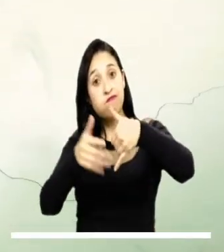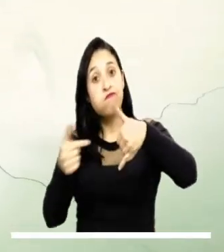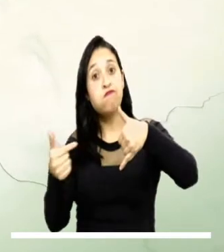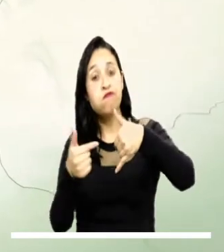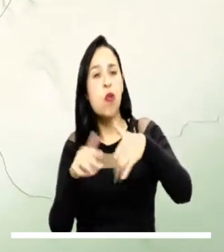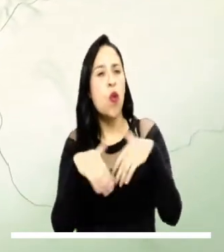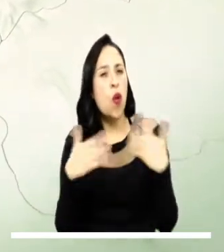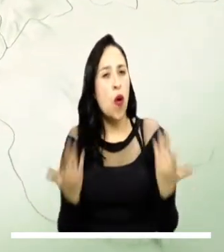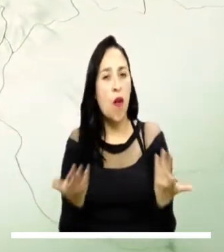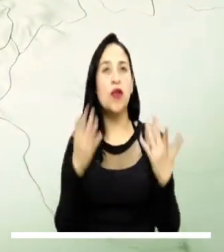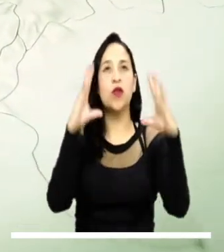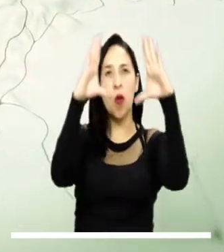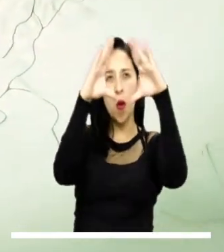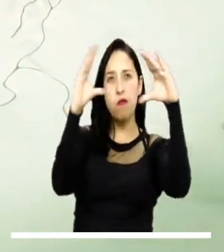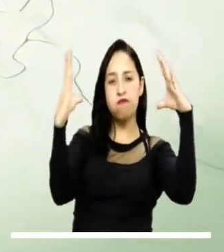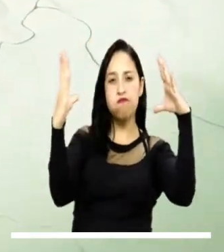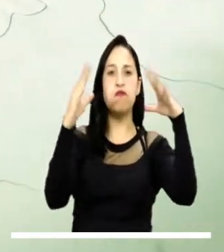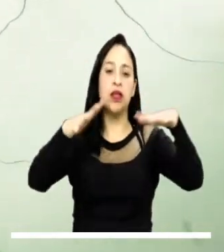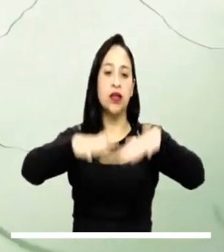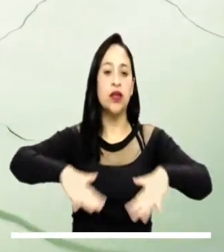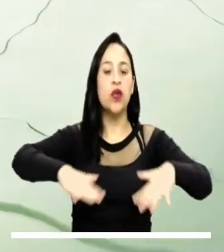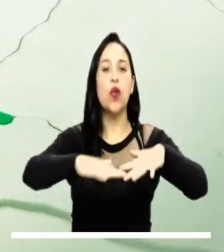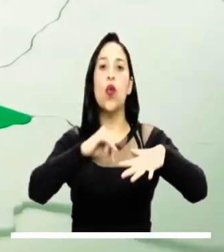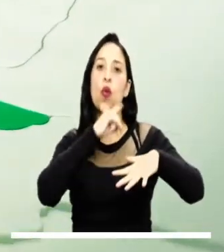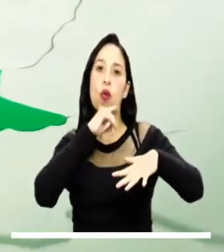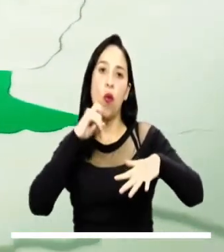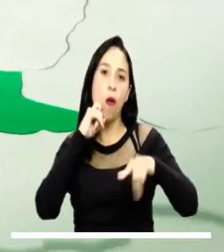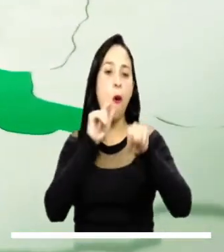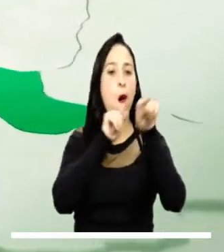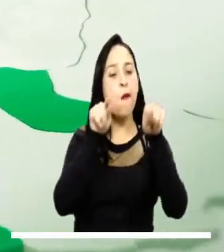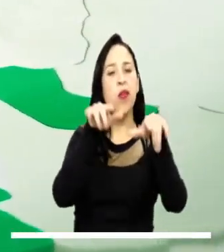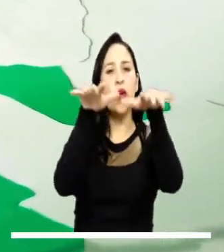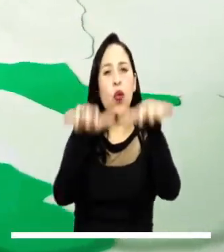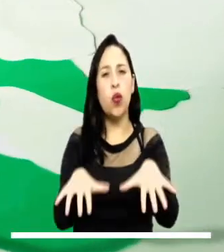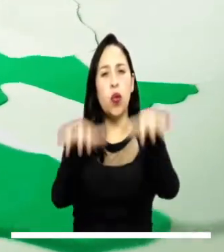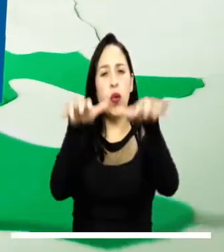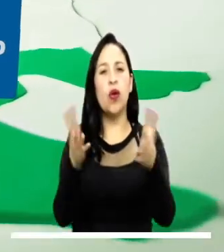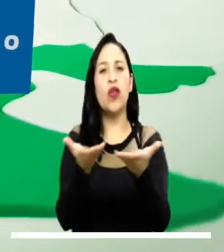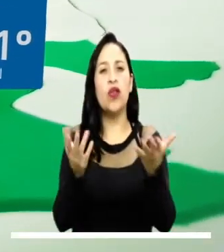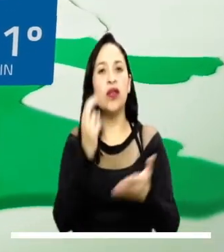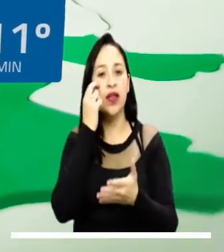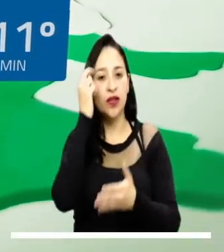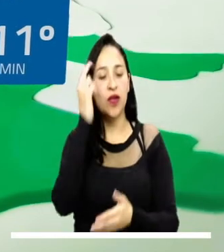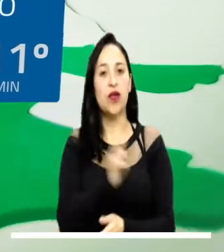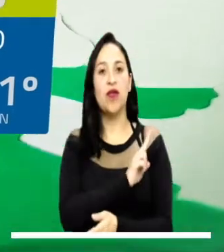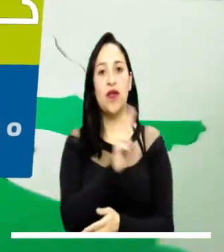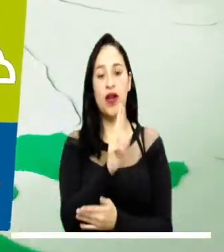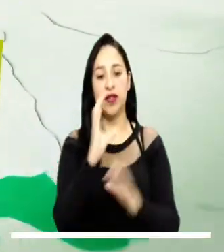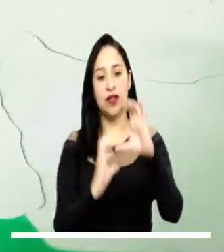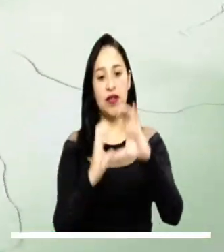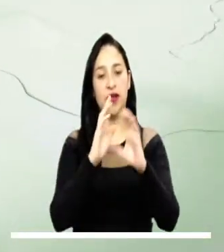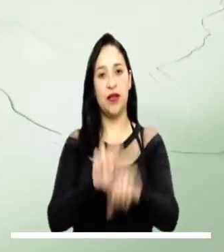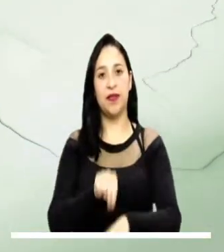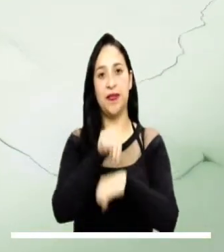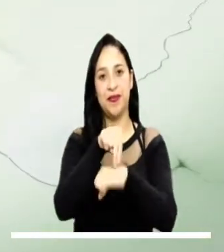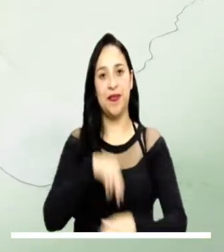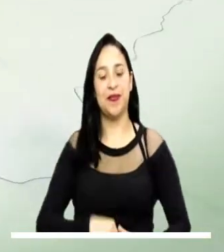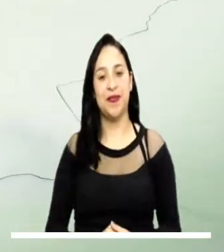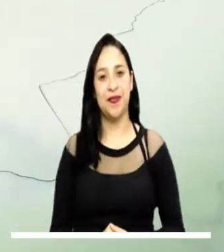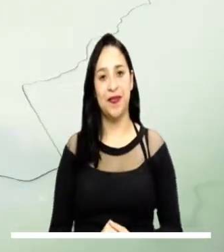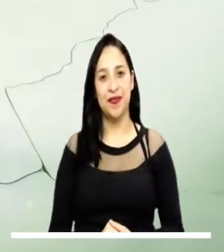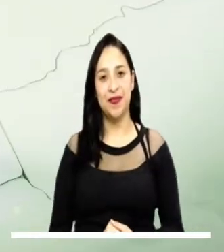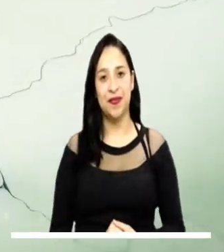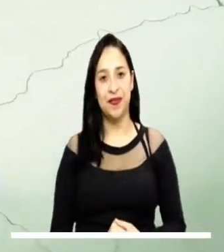región pacífica se prevé cielo cubierto con clima seco, a excepción de precipitaciones en el Chocó, Valle del Cauca, Cauca y